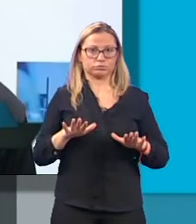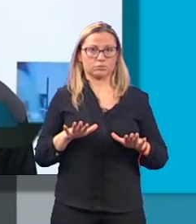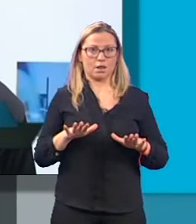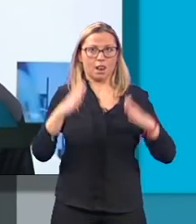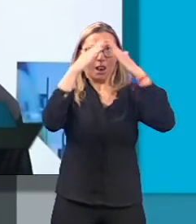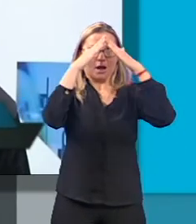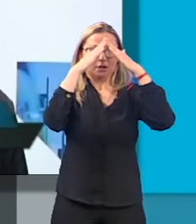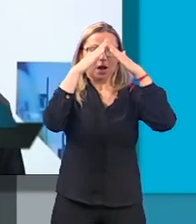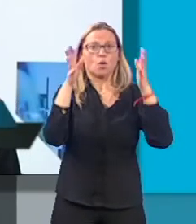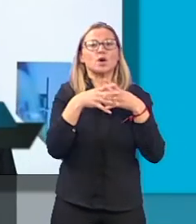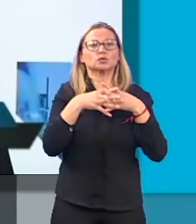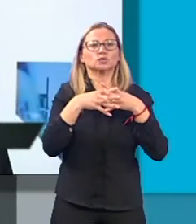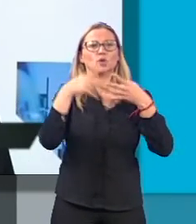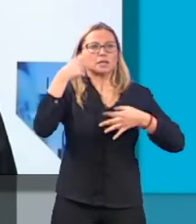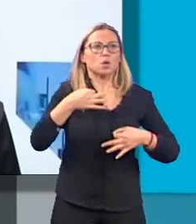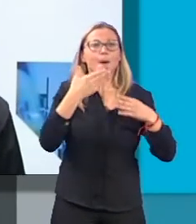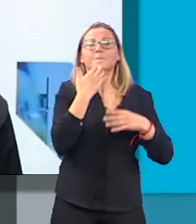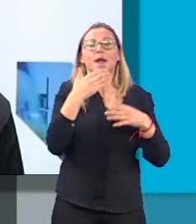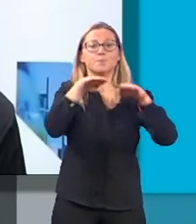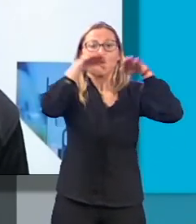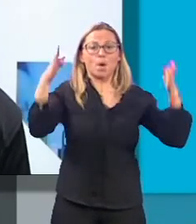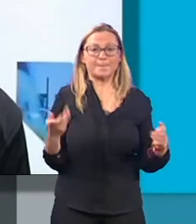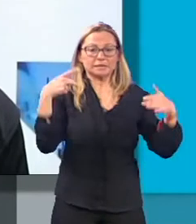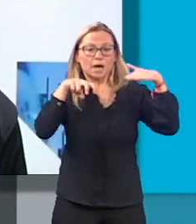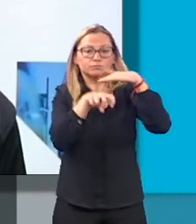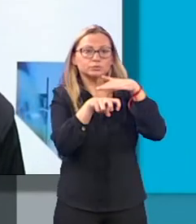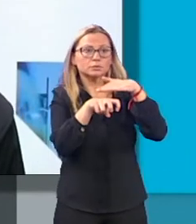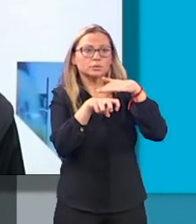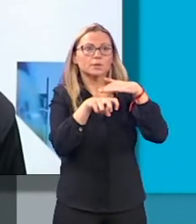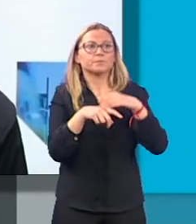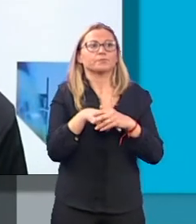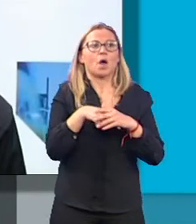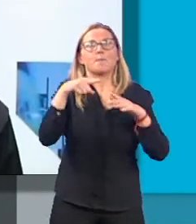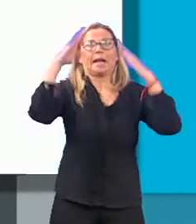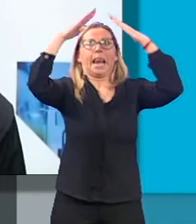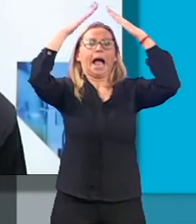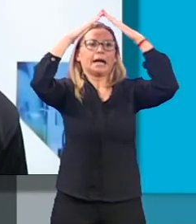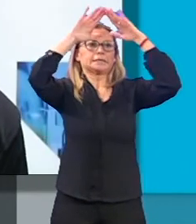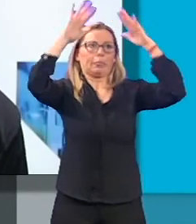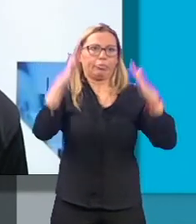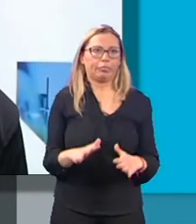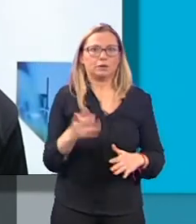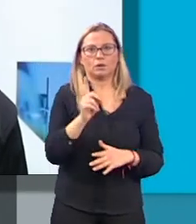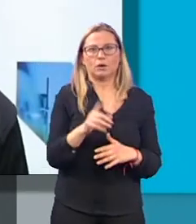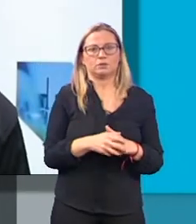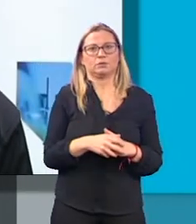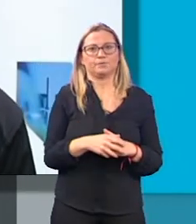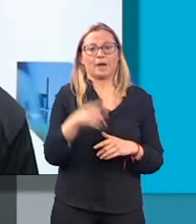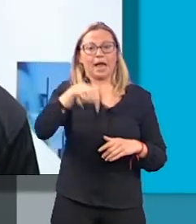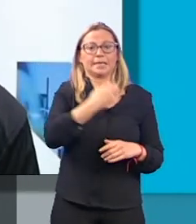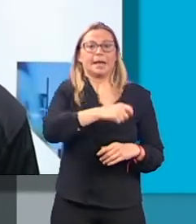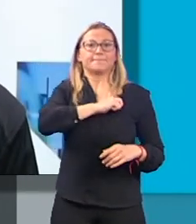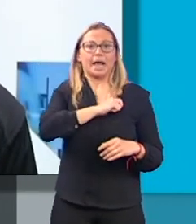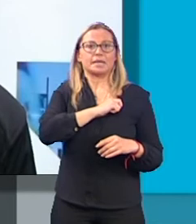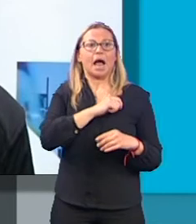bajo estructuras seguras, una mesa. Tenemos que confiar en que las casas no van a colapsar. Recordar que en España tenemos una